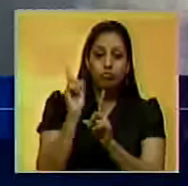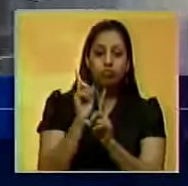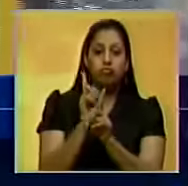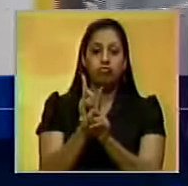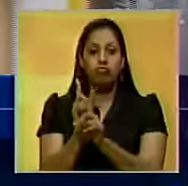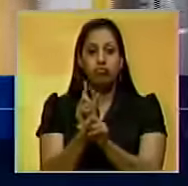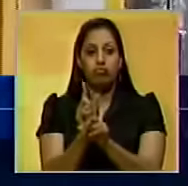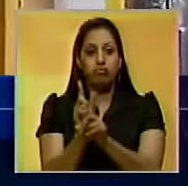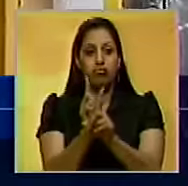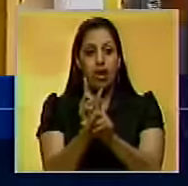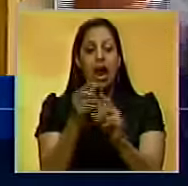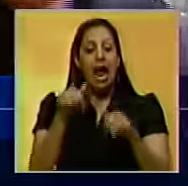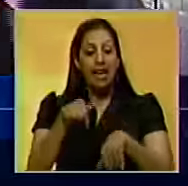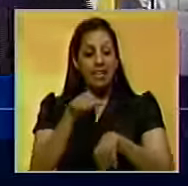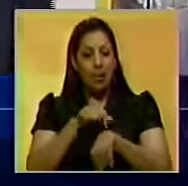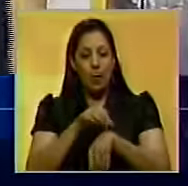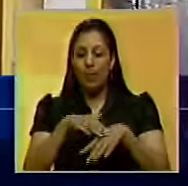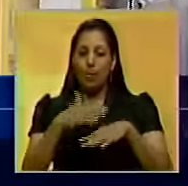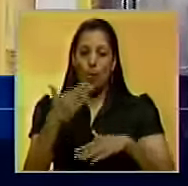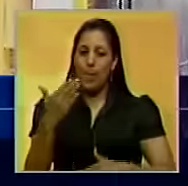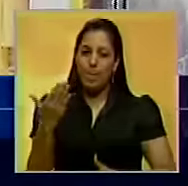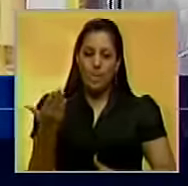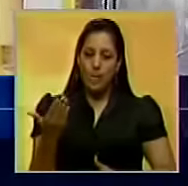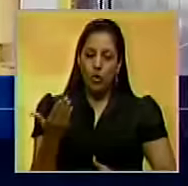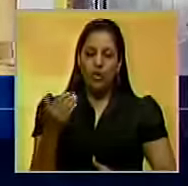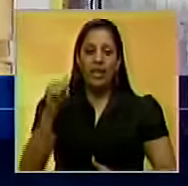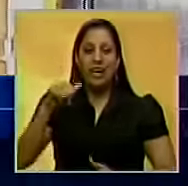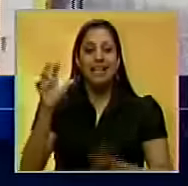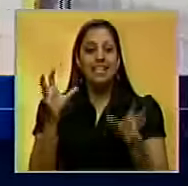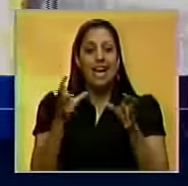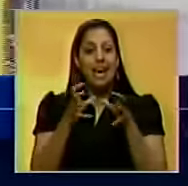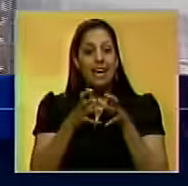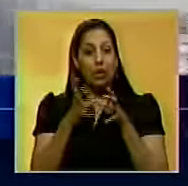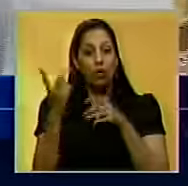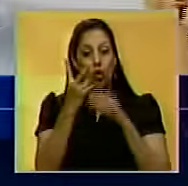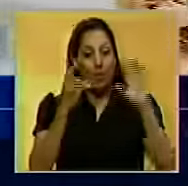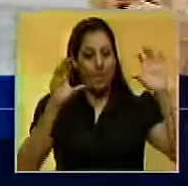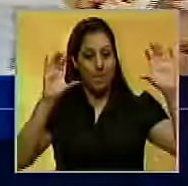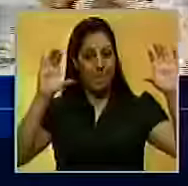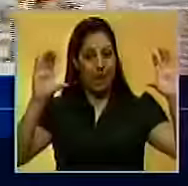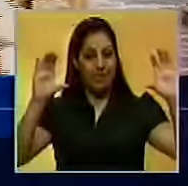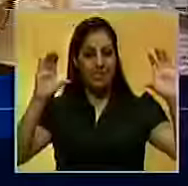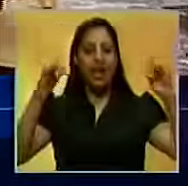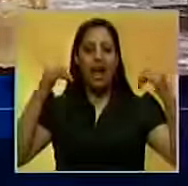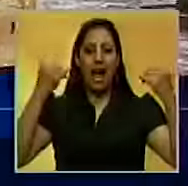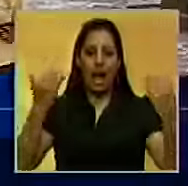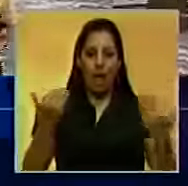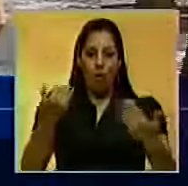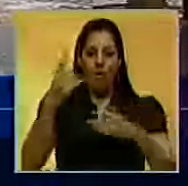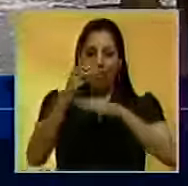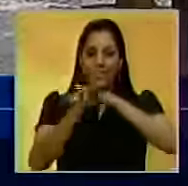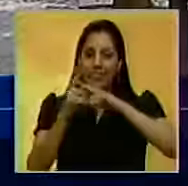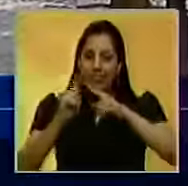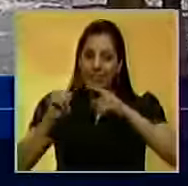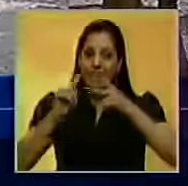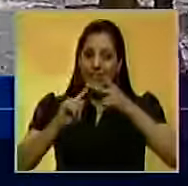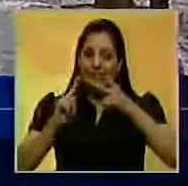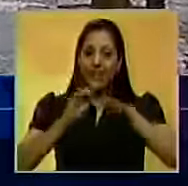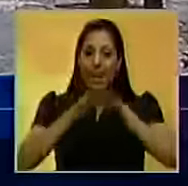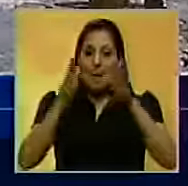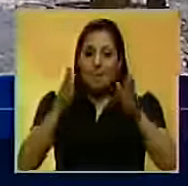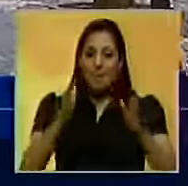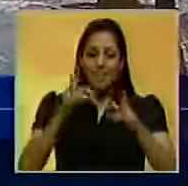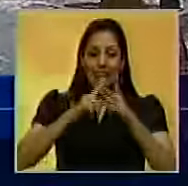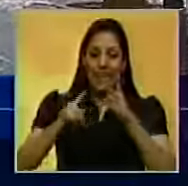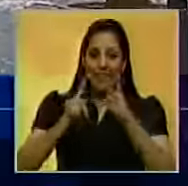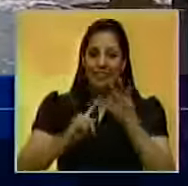llegando en estos momentos porque esto es una reunión bilateral en lo que los diferentes ministros de las diferentes